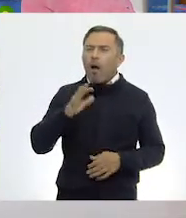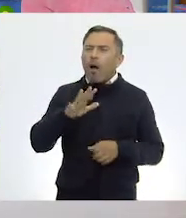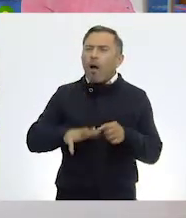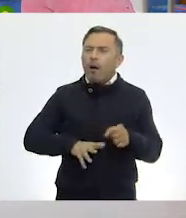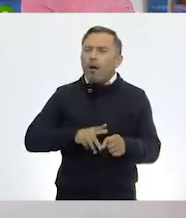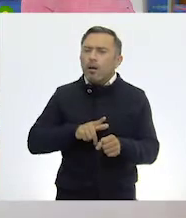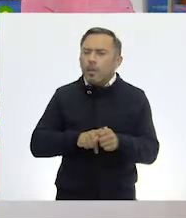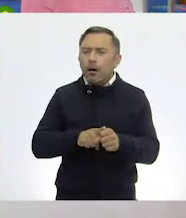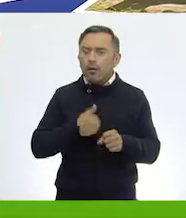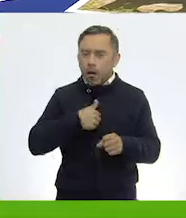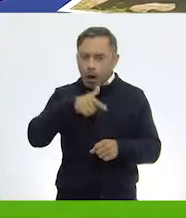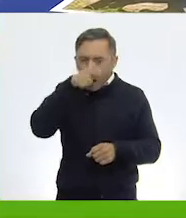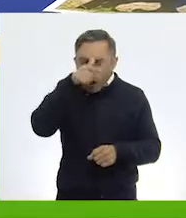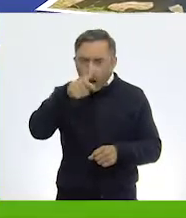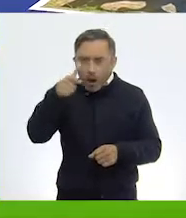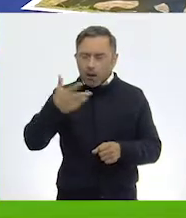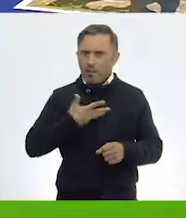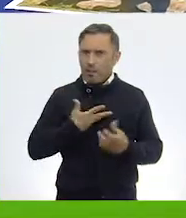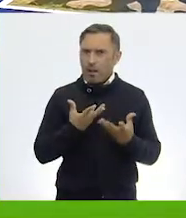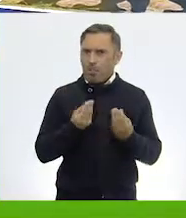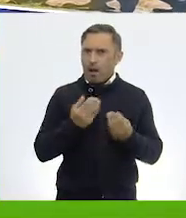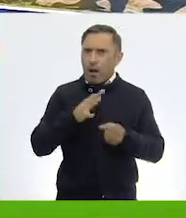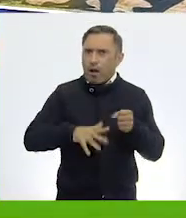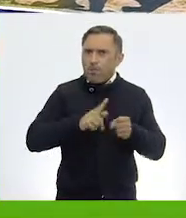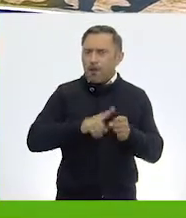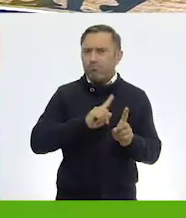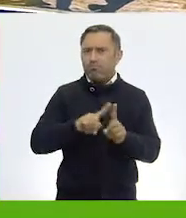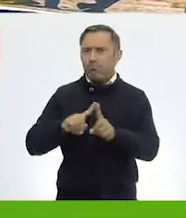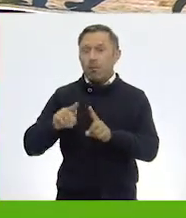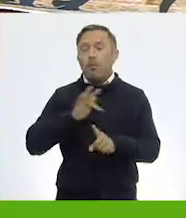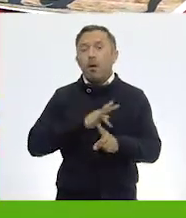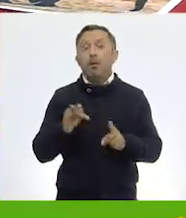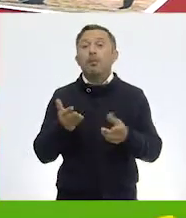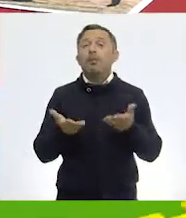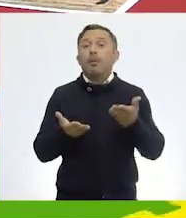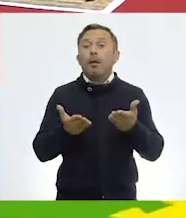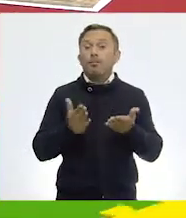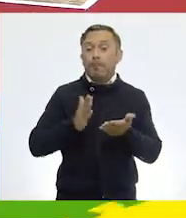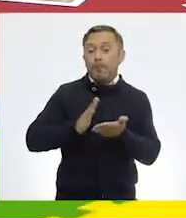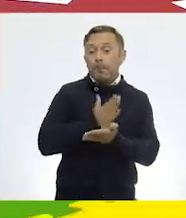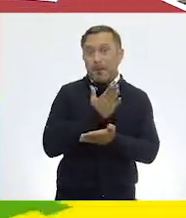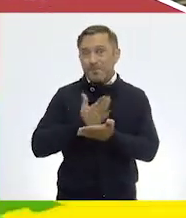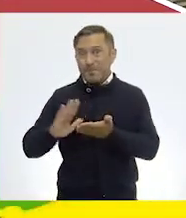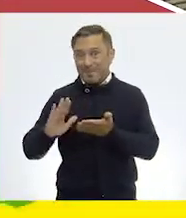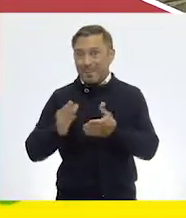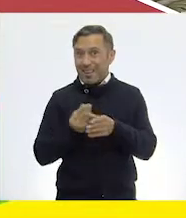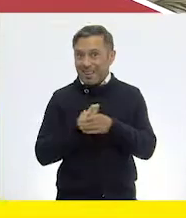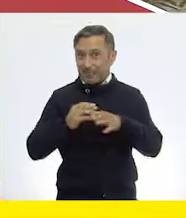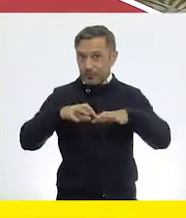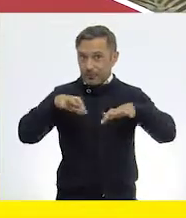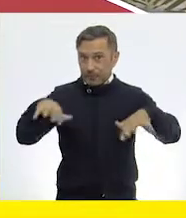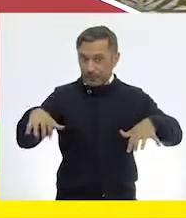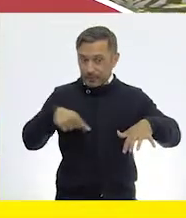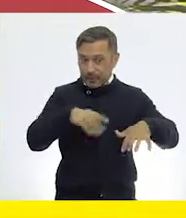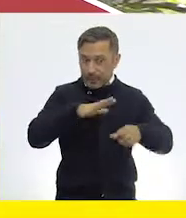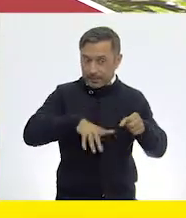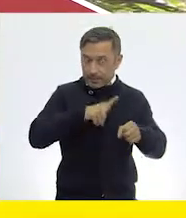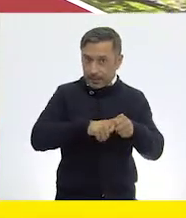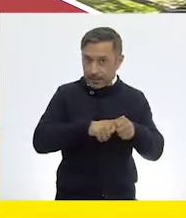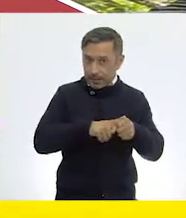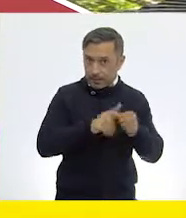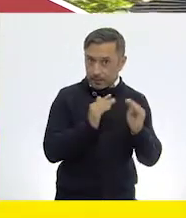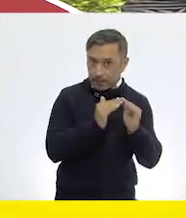hay muchos, y que también los puedo clasificar en domésticos y silvestres. ¿Será fácil poderlo identificar?